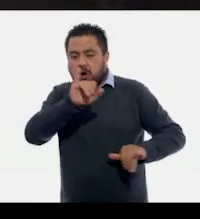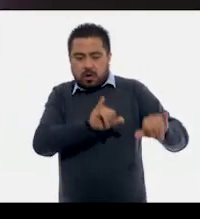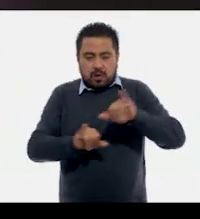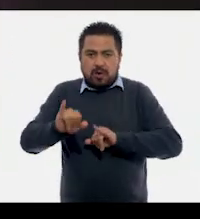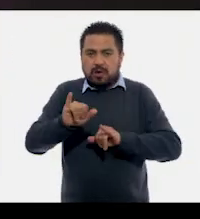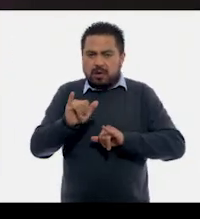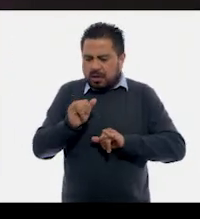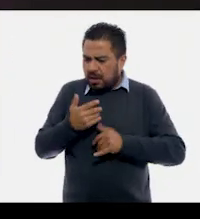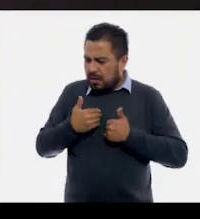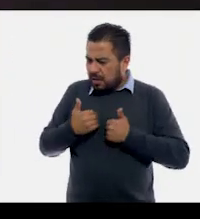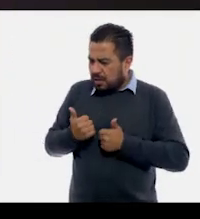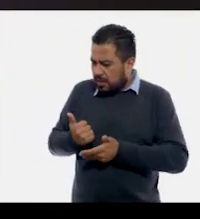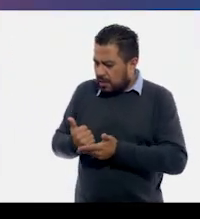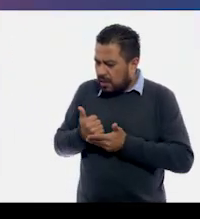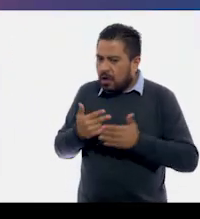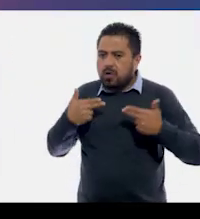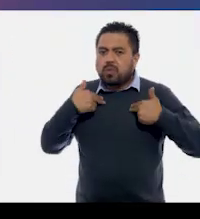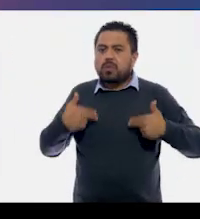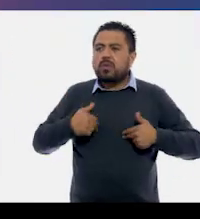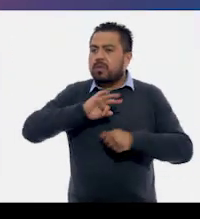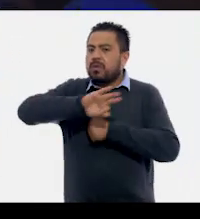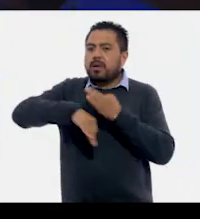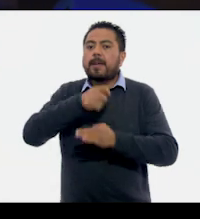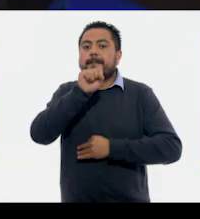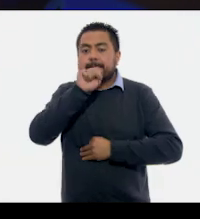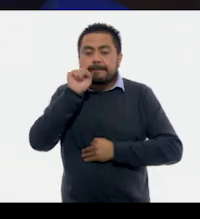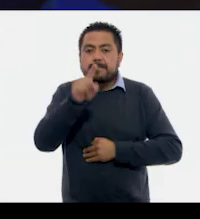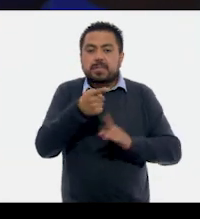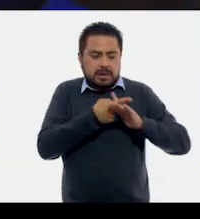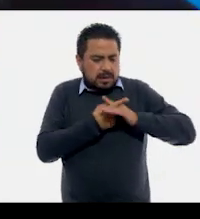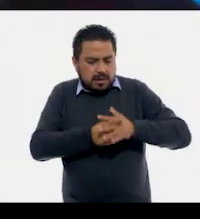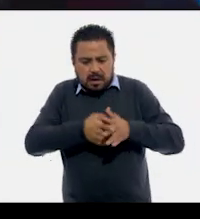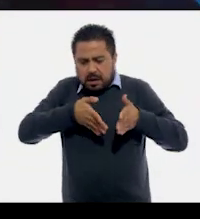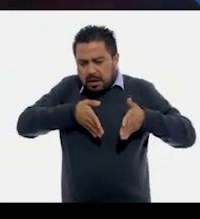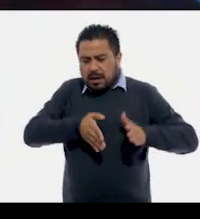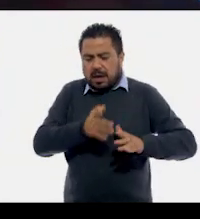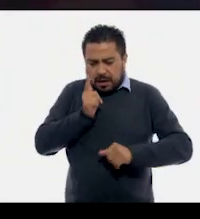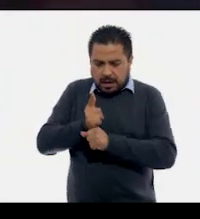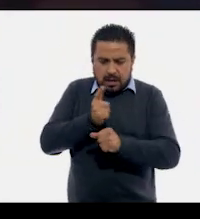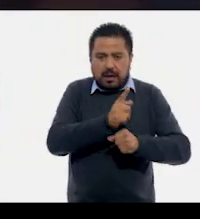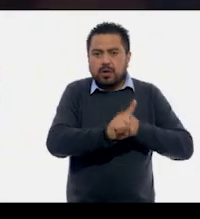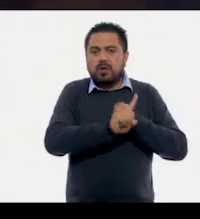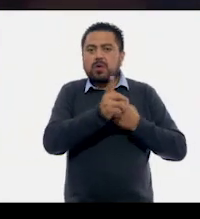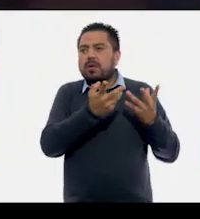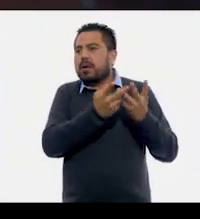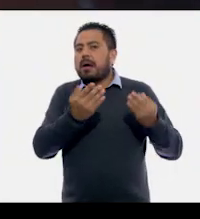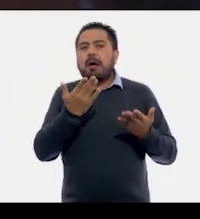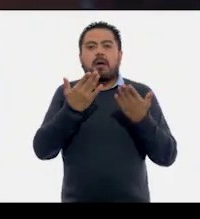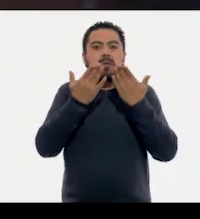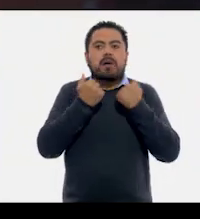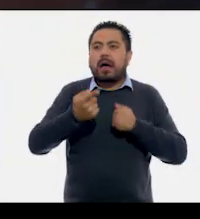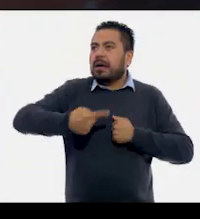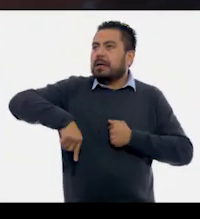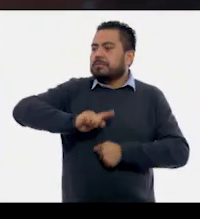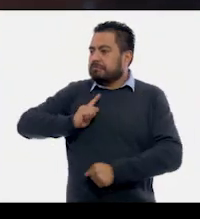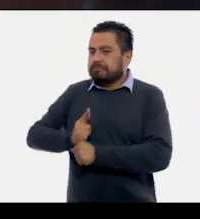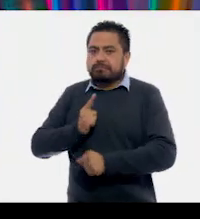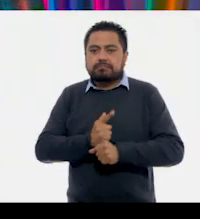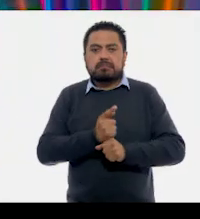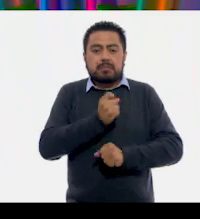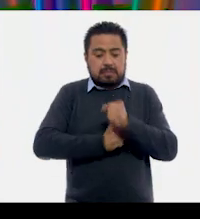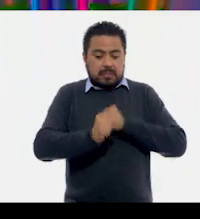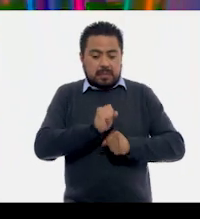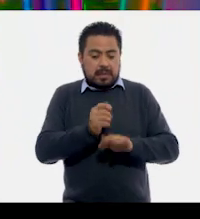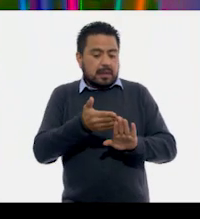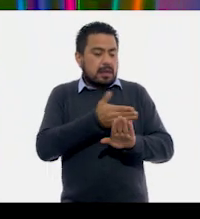ayudó a entender cómo funcionaban los seres vivos. Pero también empezó mi camino para descubrir soluciones que nadie más había encontrado. Hace unos